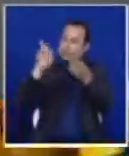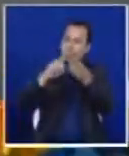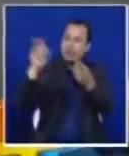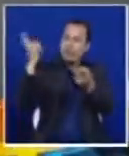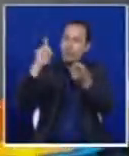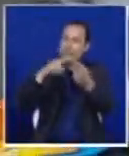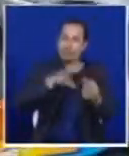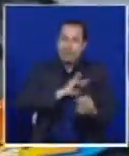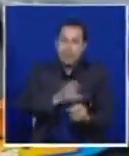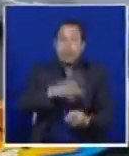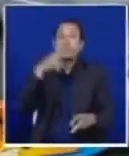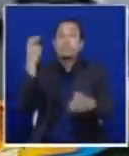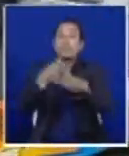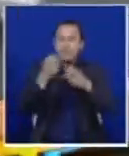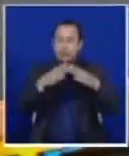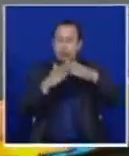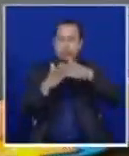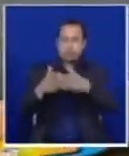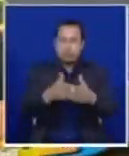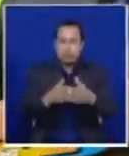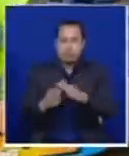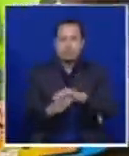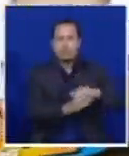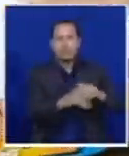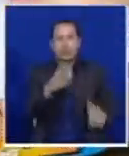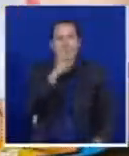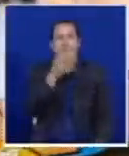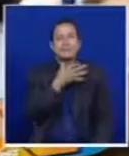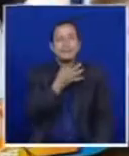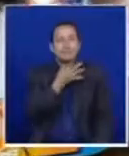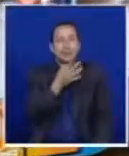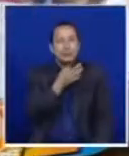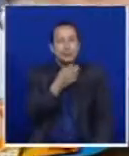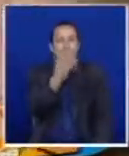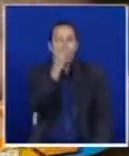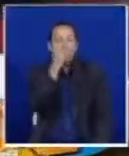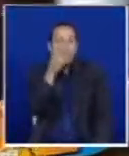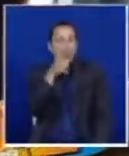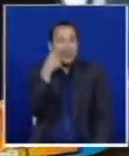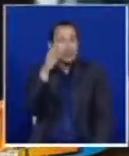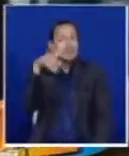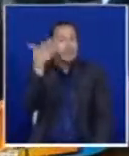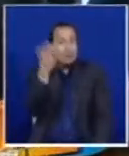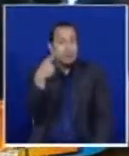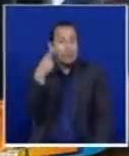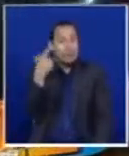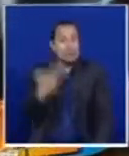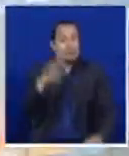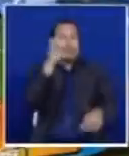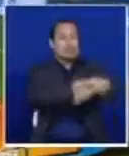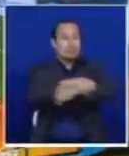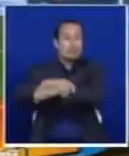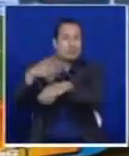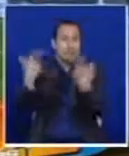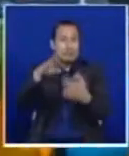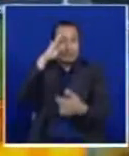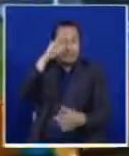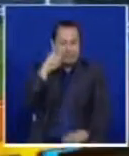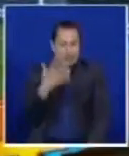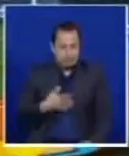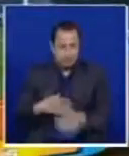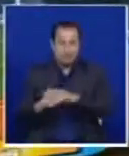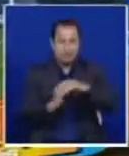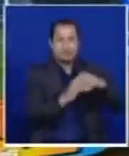Este hombre quiso jugarle una pesada broma a los pasajeros de un articulado y terminó en una estación de policía. En